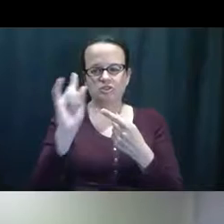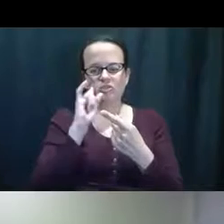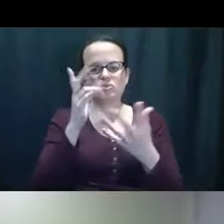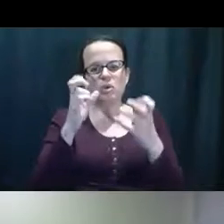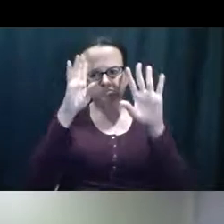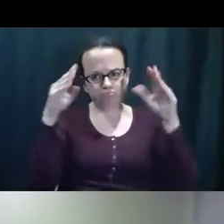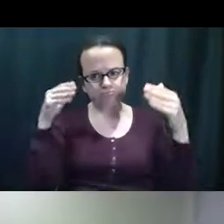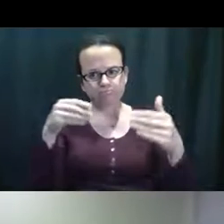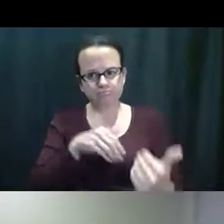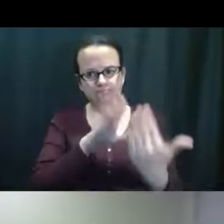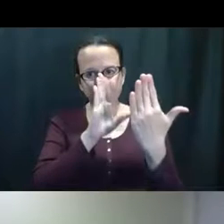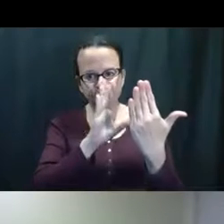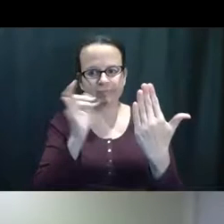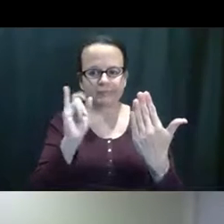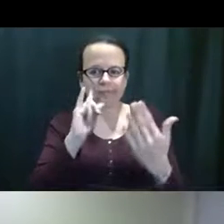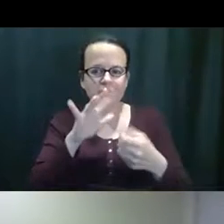y en español